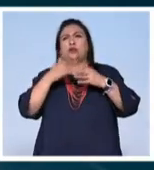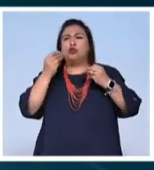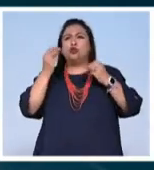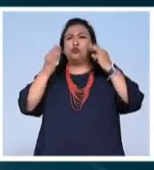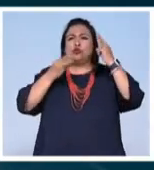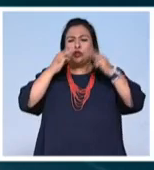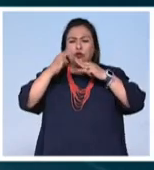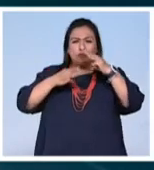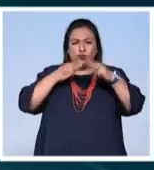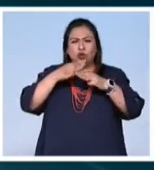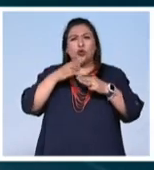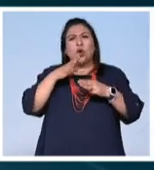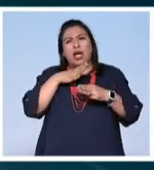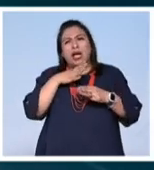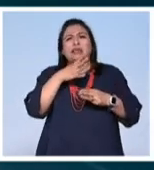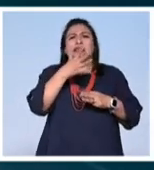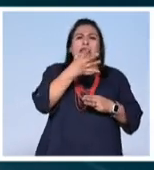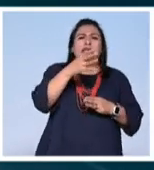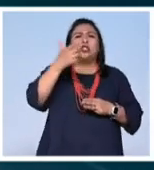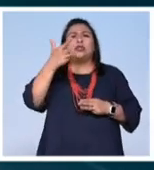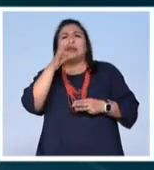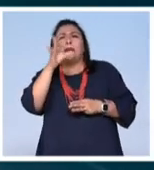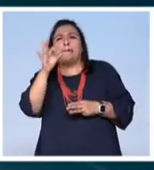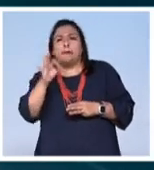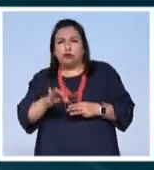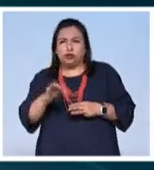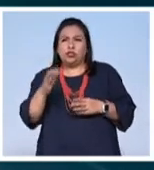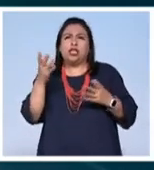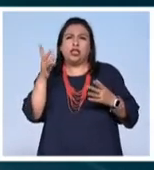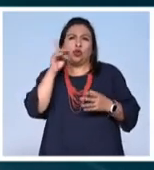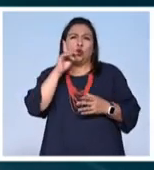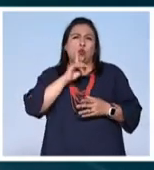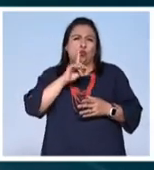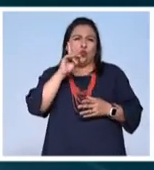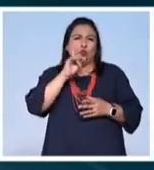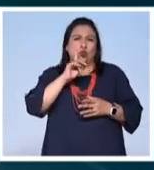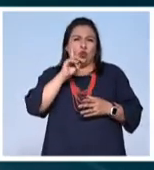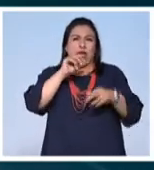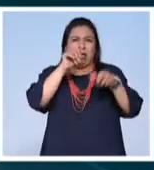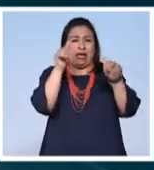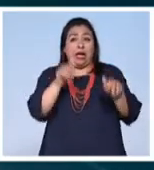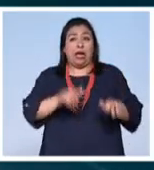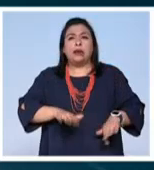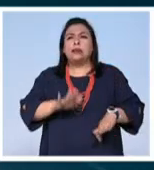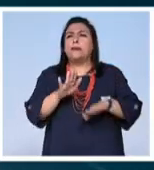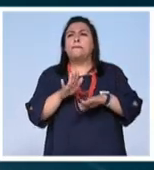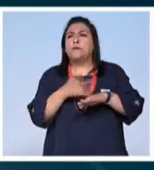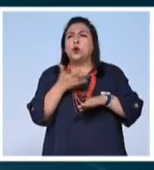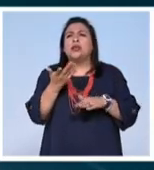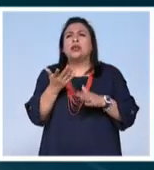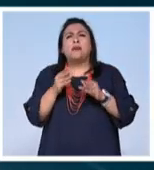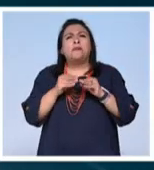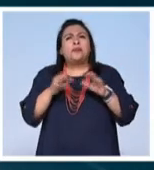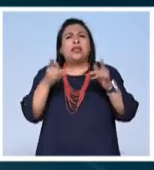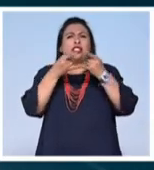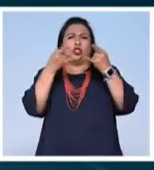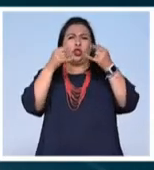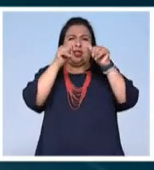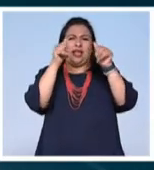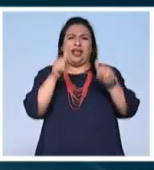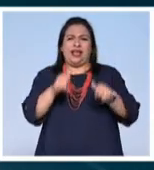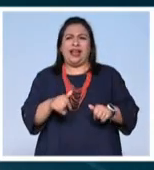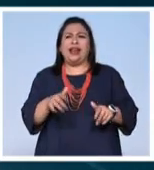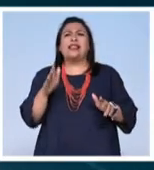museos en el mundo tienen entre el 5 y el 7% de obra femenina además por qué la publicación la historia del arte de